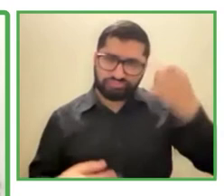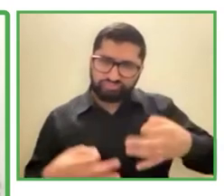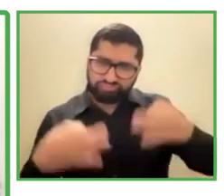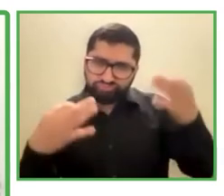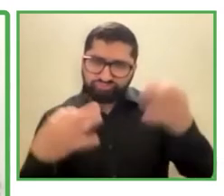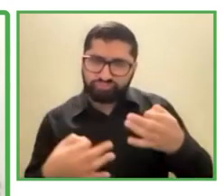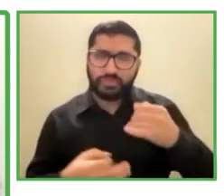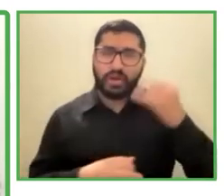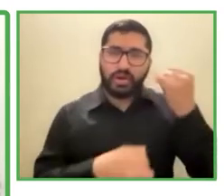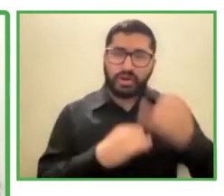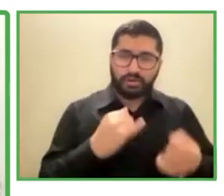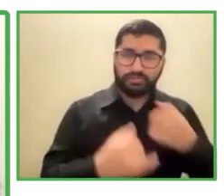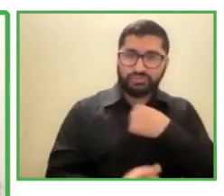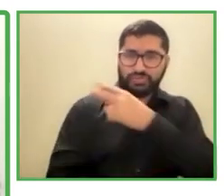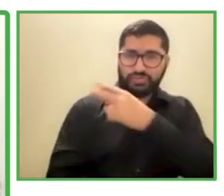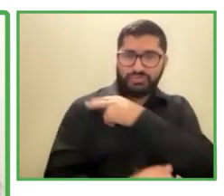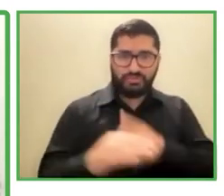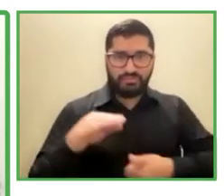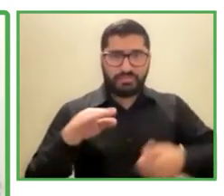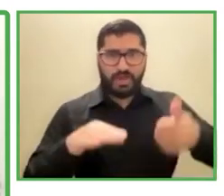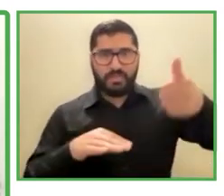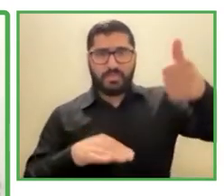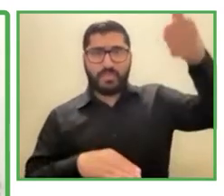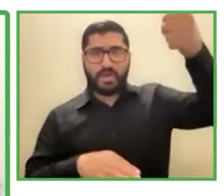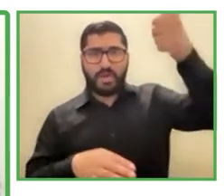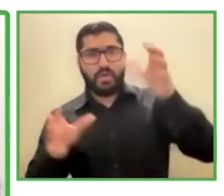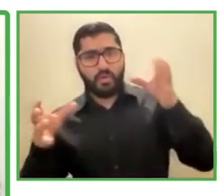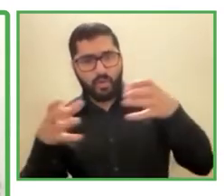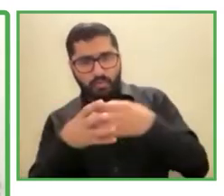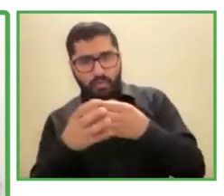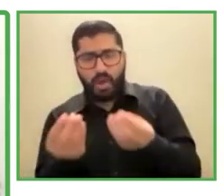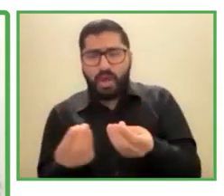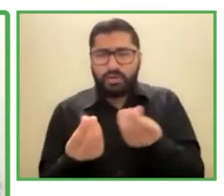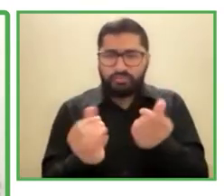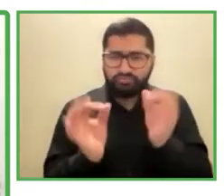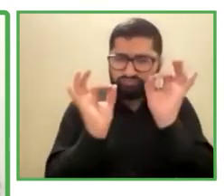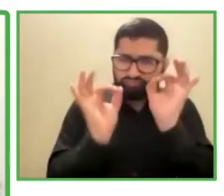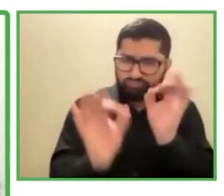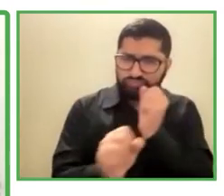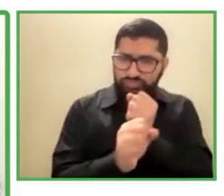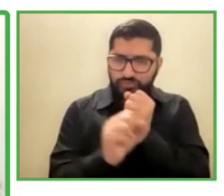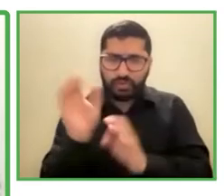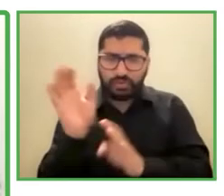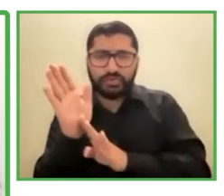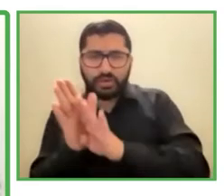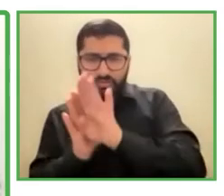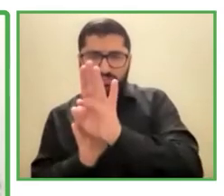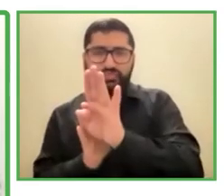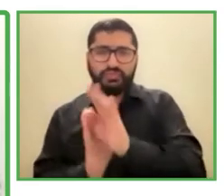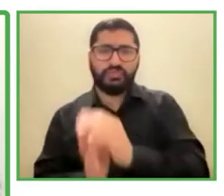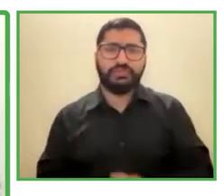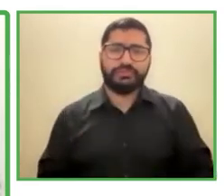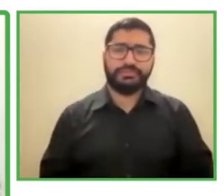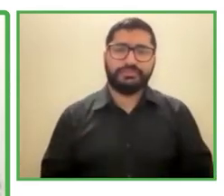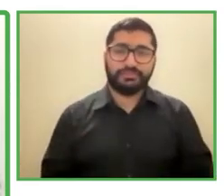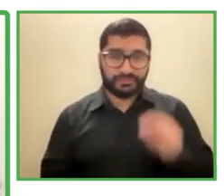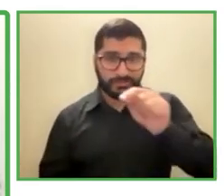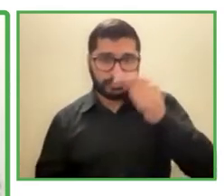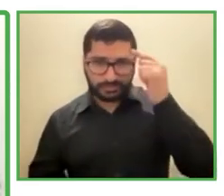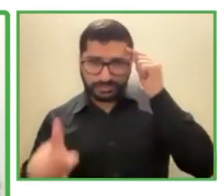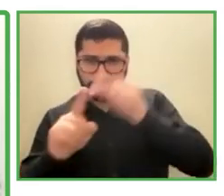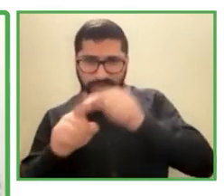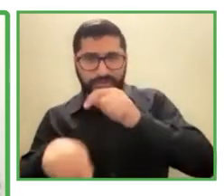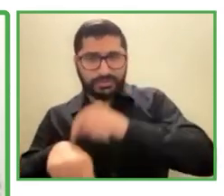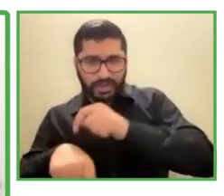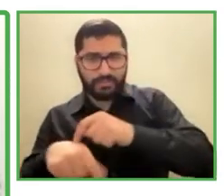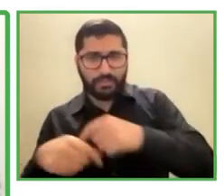de calidad y también soy parte del equipo de desarrollo y en este momento soy gerente de